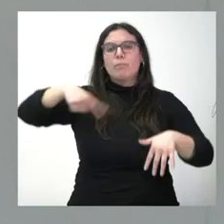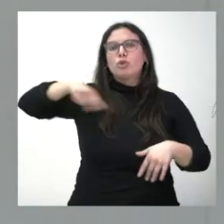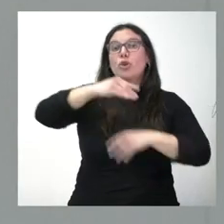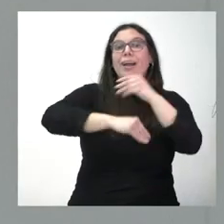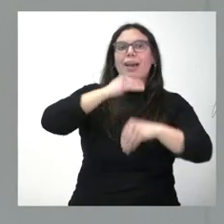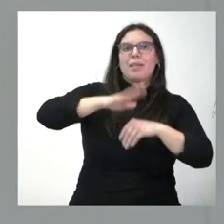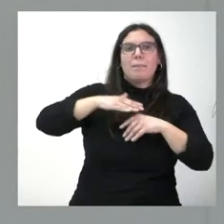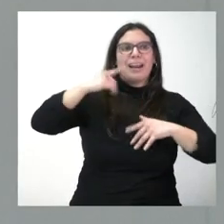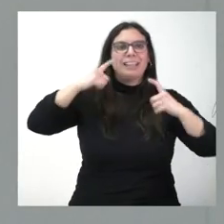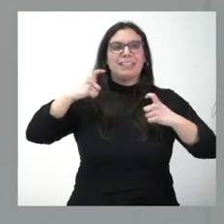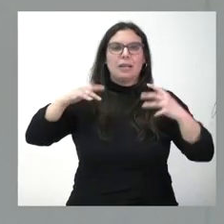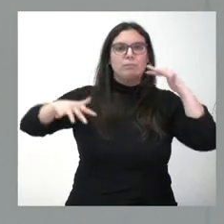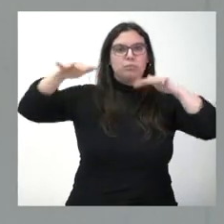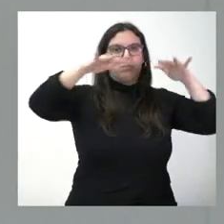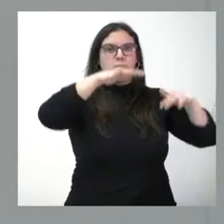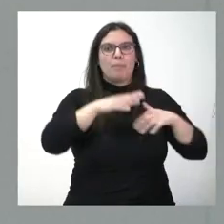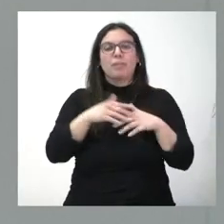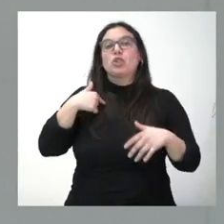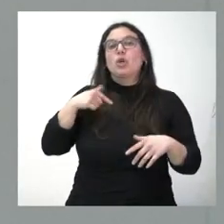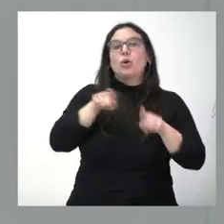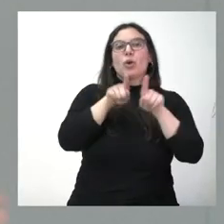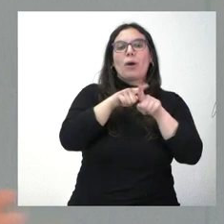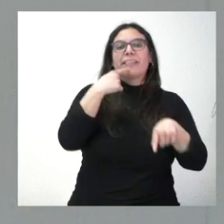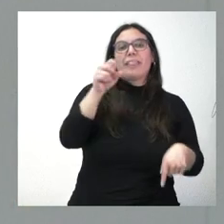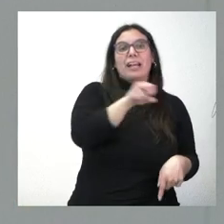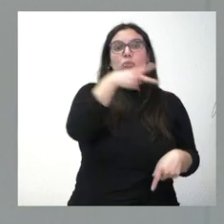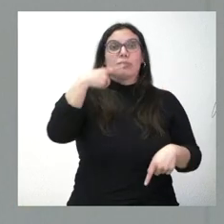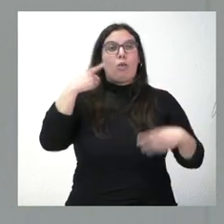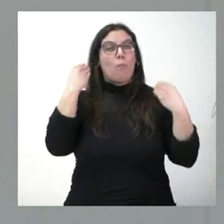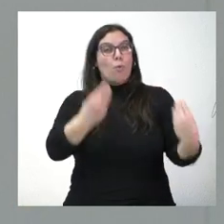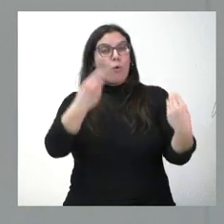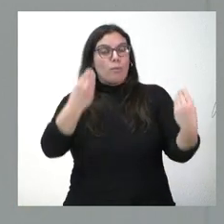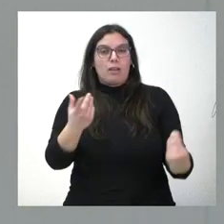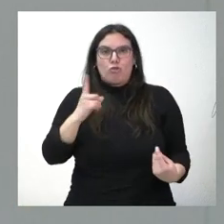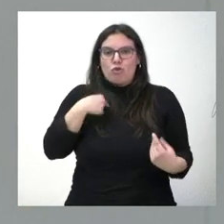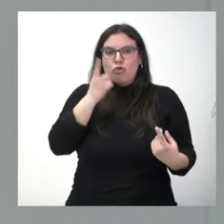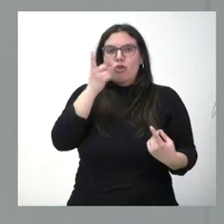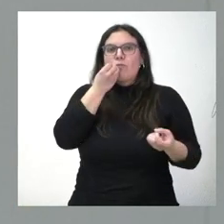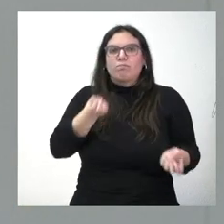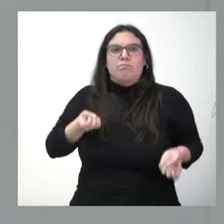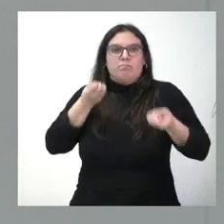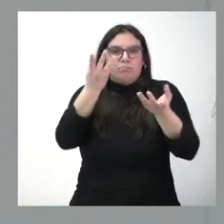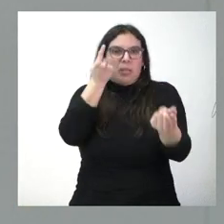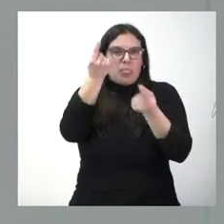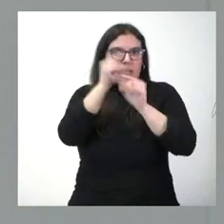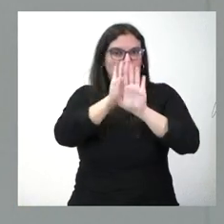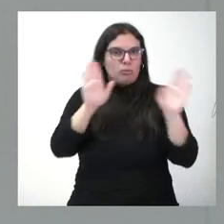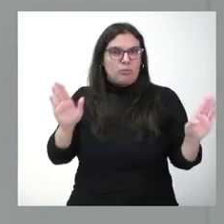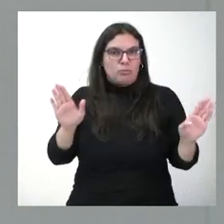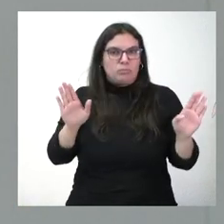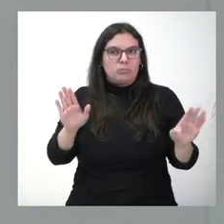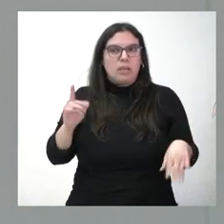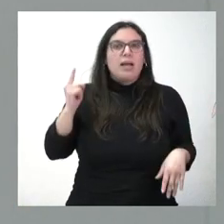Yo no he querido hacer un análisis triunfalista he dado unos datos que son los que son cada cual puede